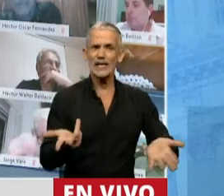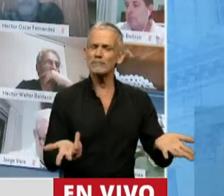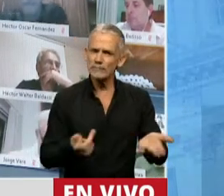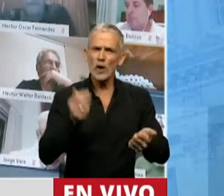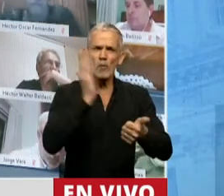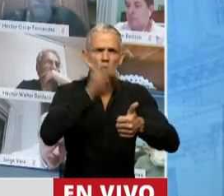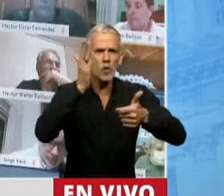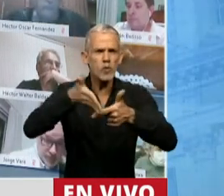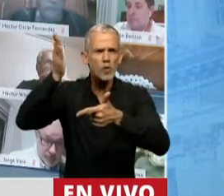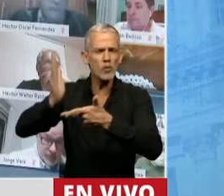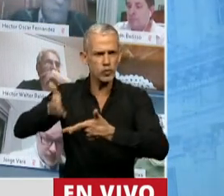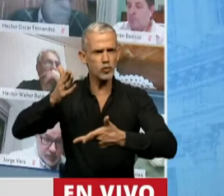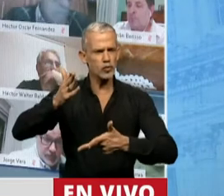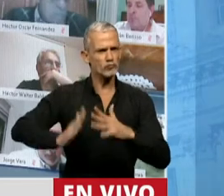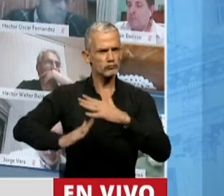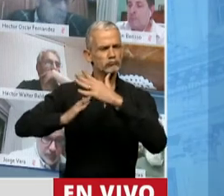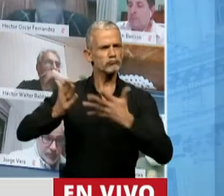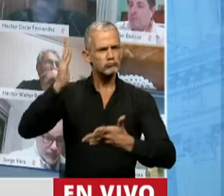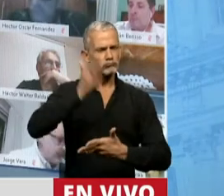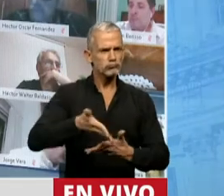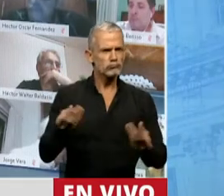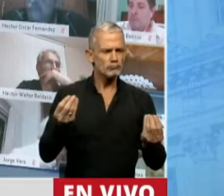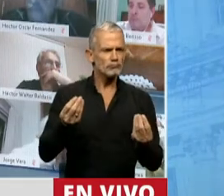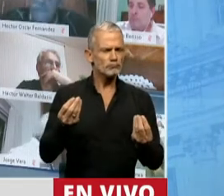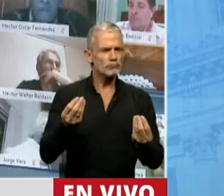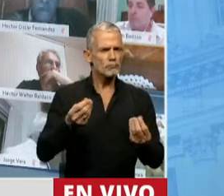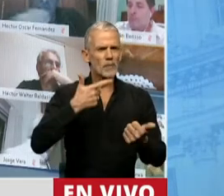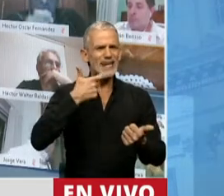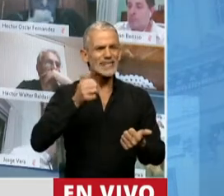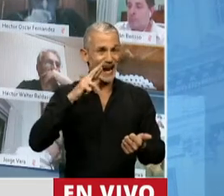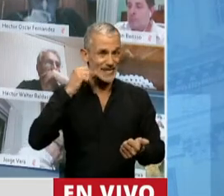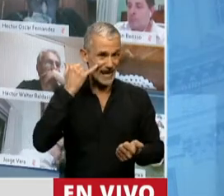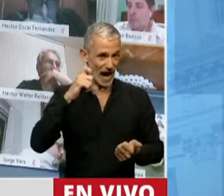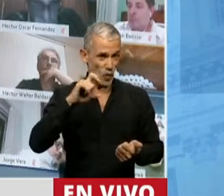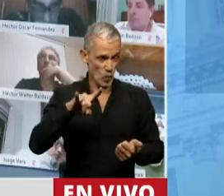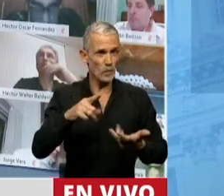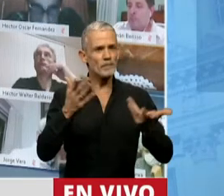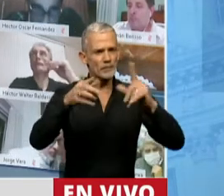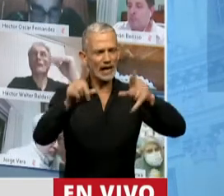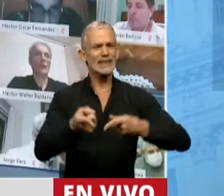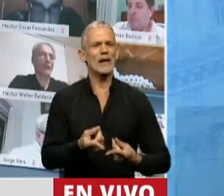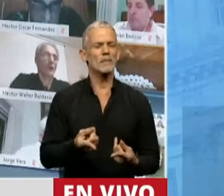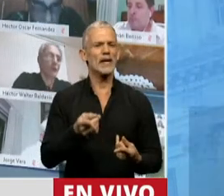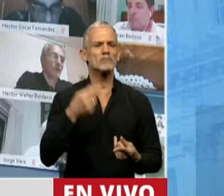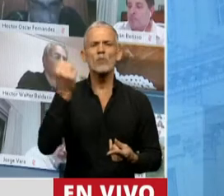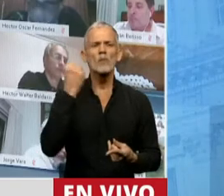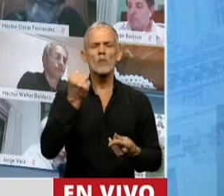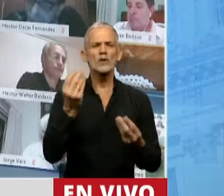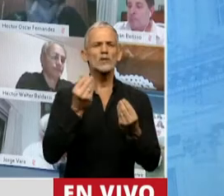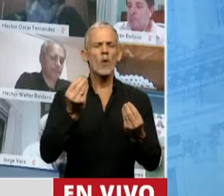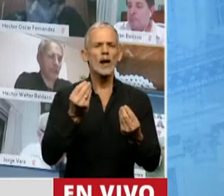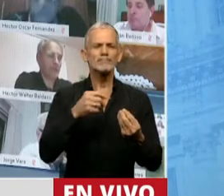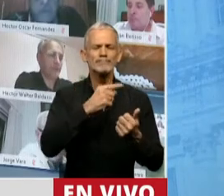fallos que determinan, sin duda, el espíritu de Sarayacu. Y por eso también es muy importante